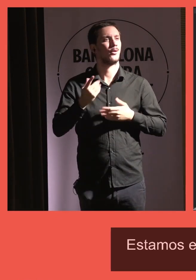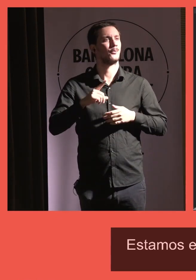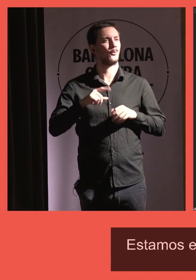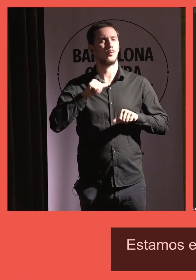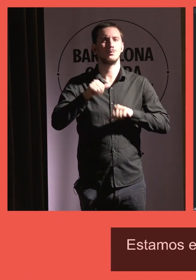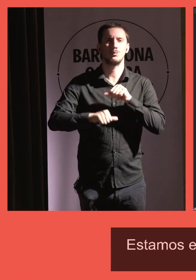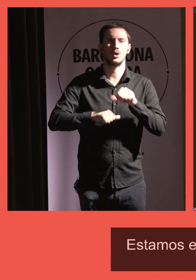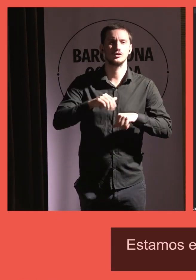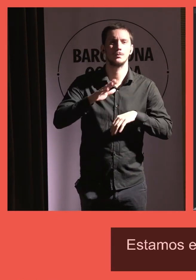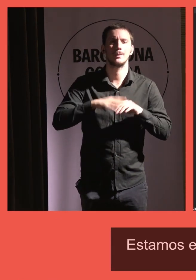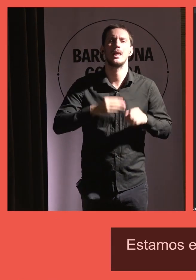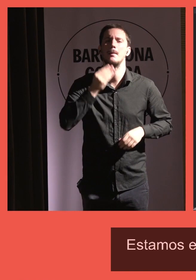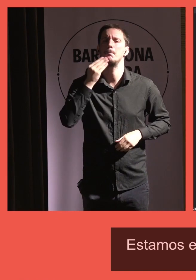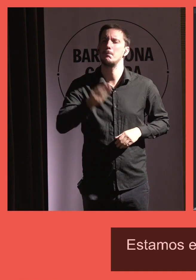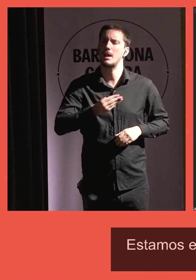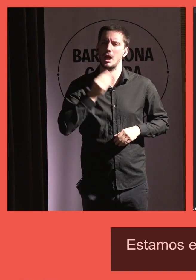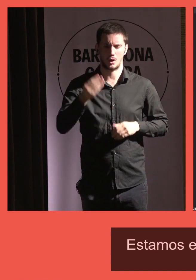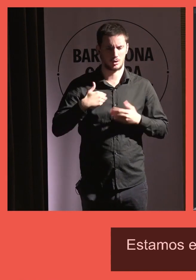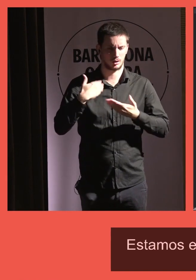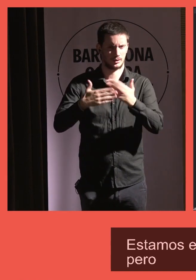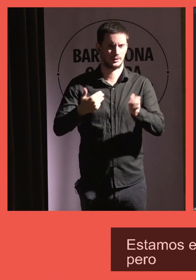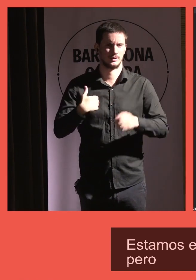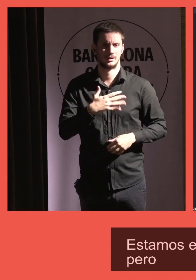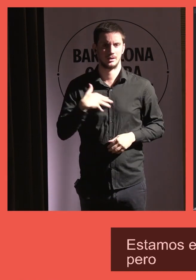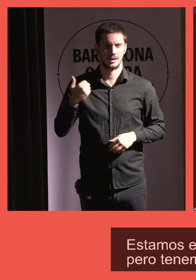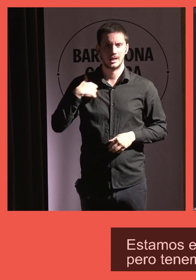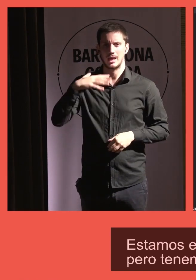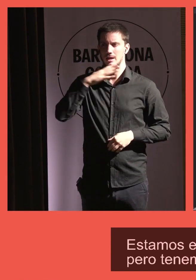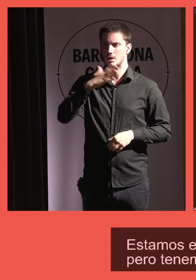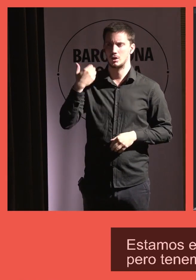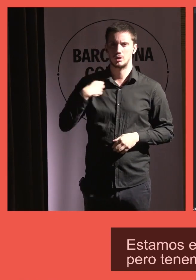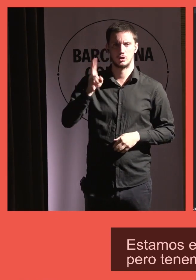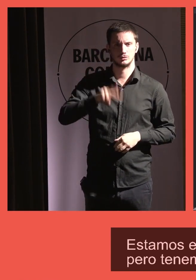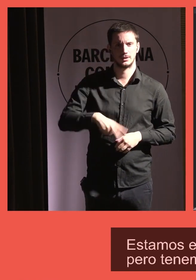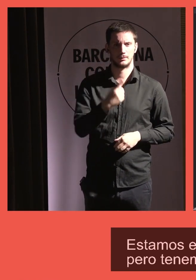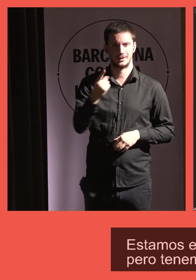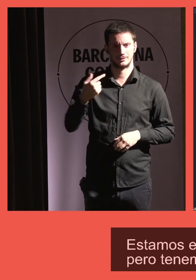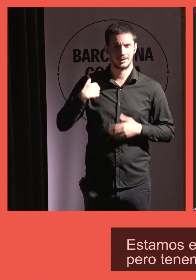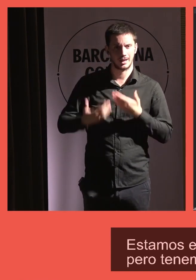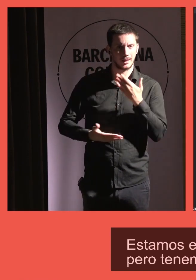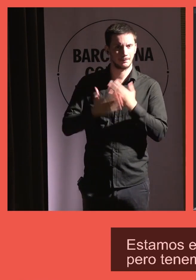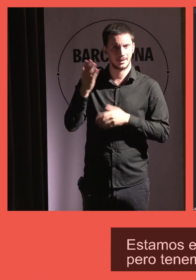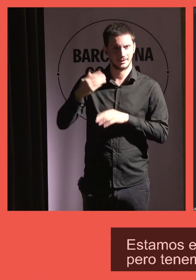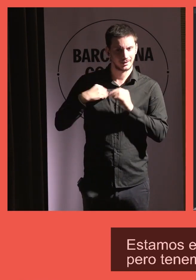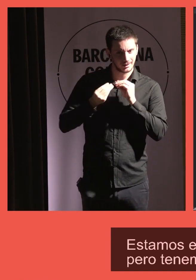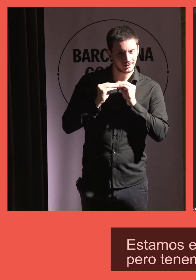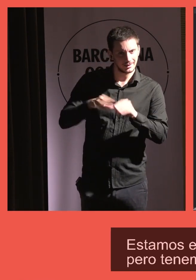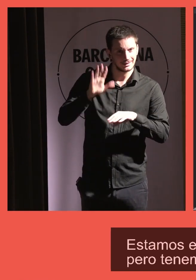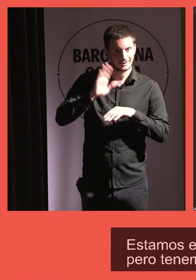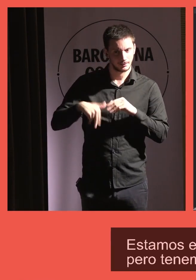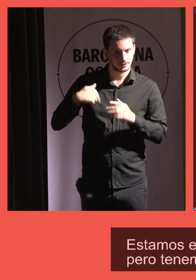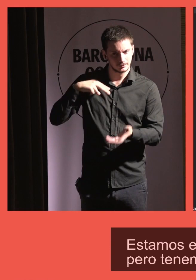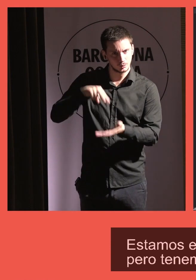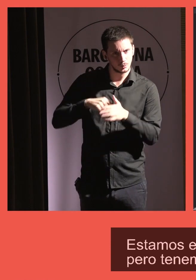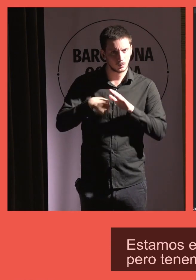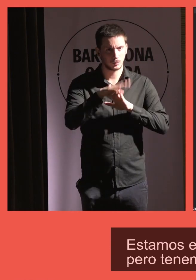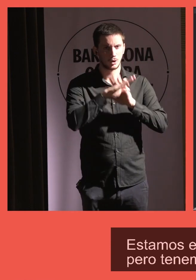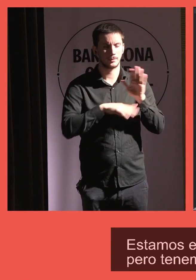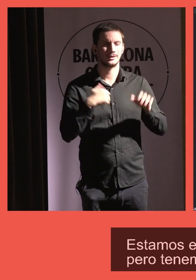continua. Tenemos a día de hoy, desde enero del 2021, que es cuando empezamos, en efecto, con la intervención del programa,